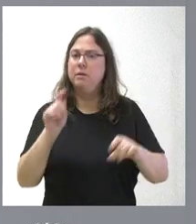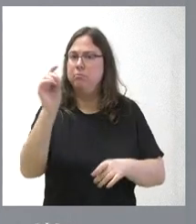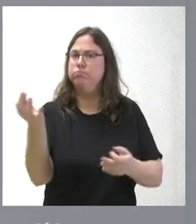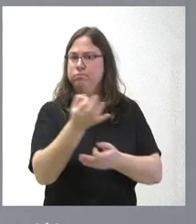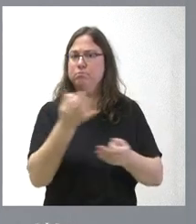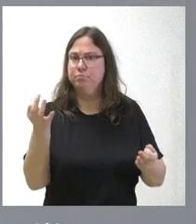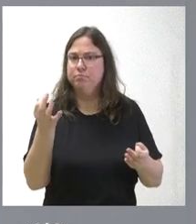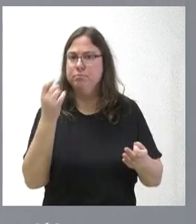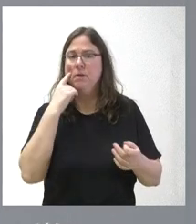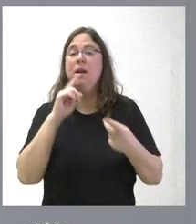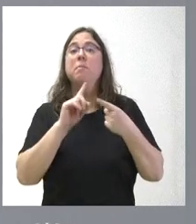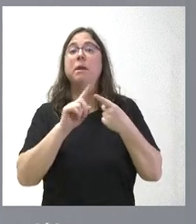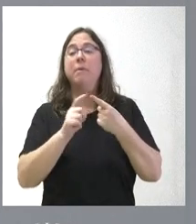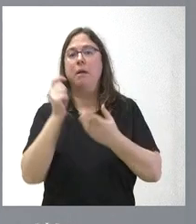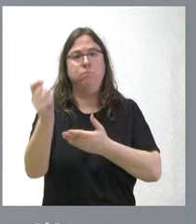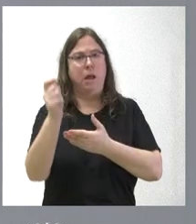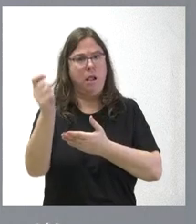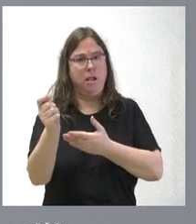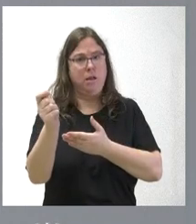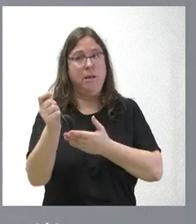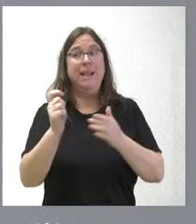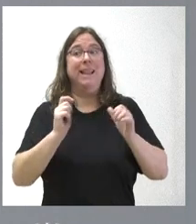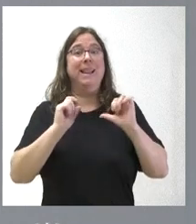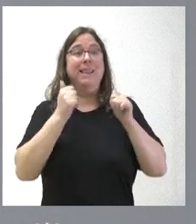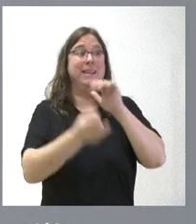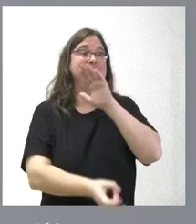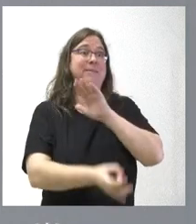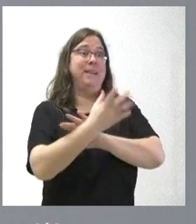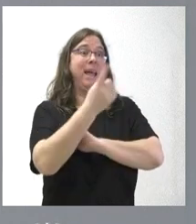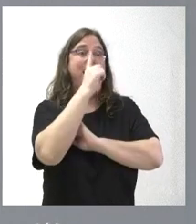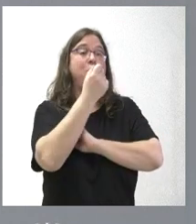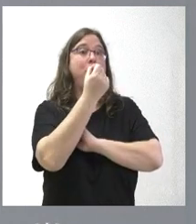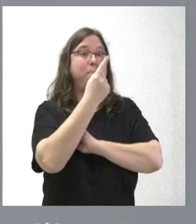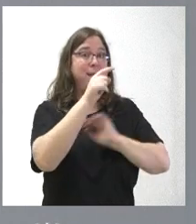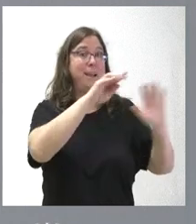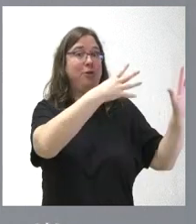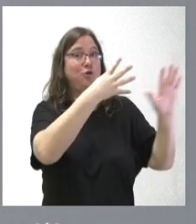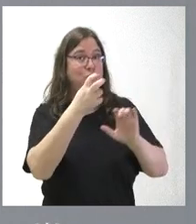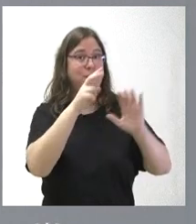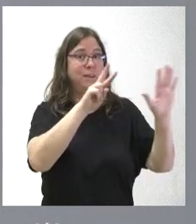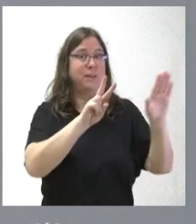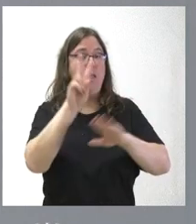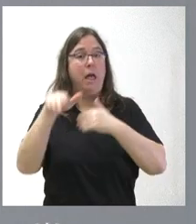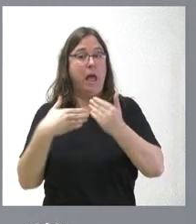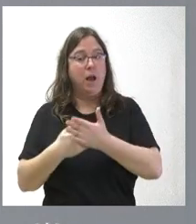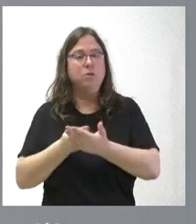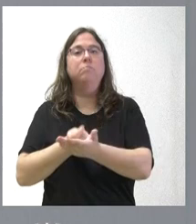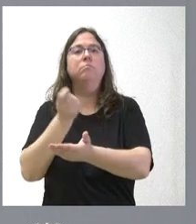que son las primeras que se ingresan desde su constitución en año 1972. Son 12